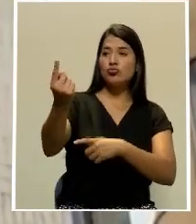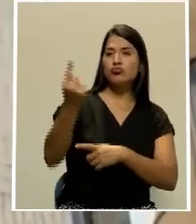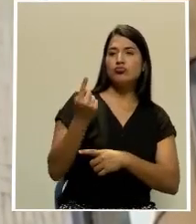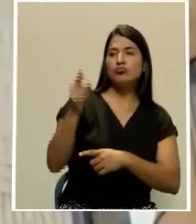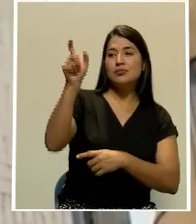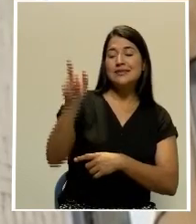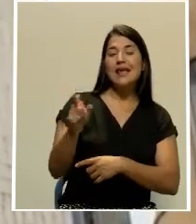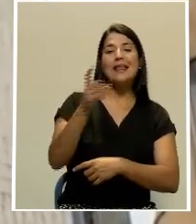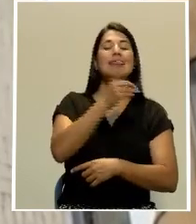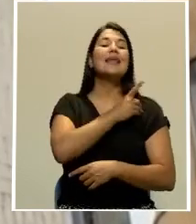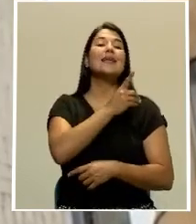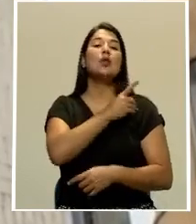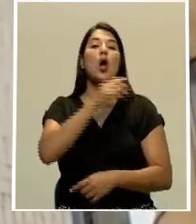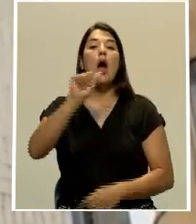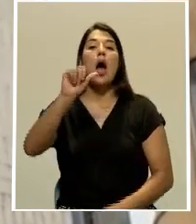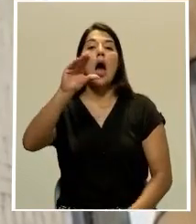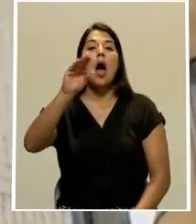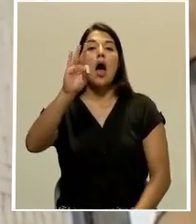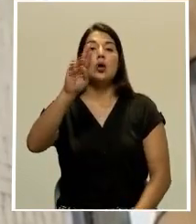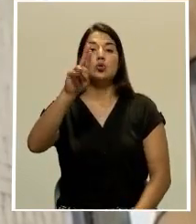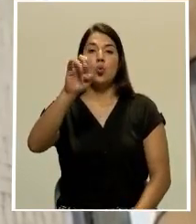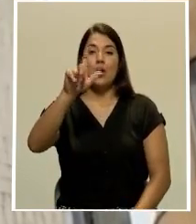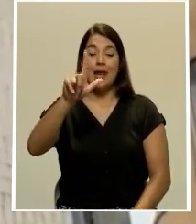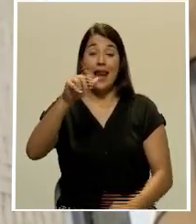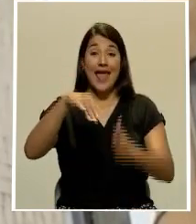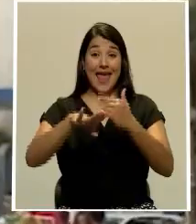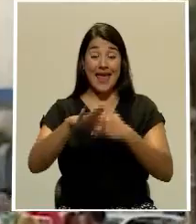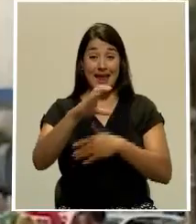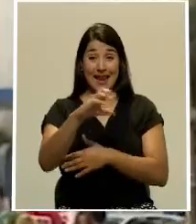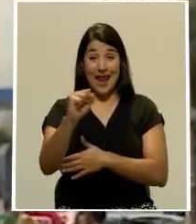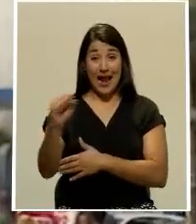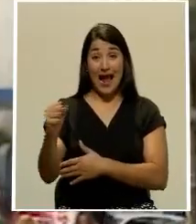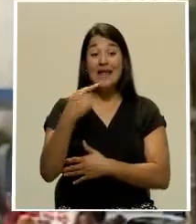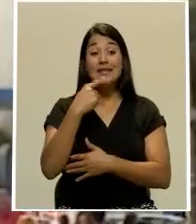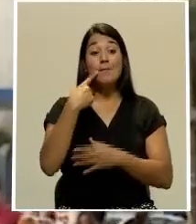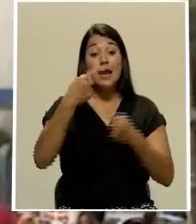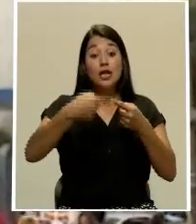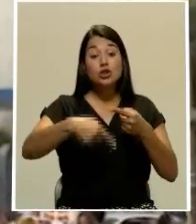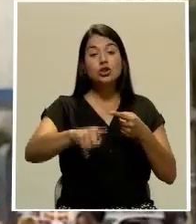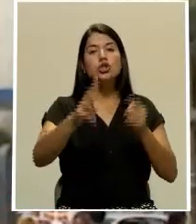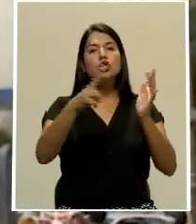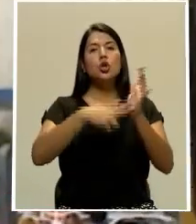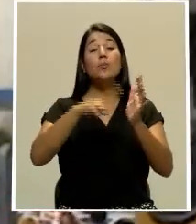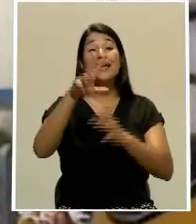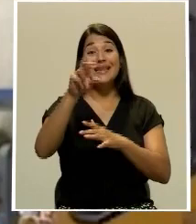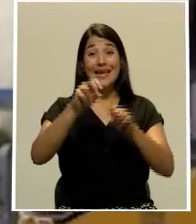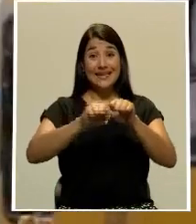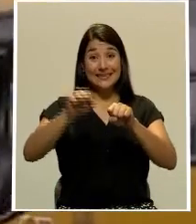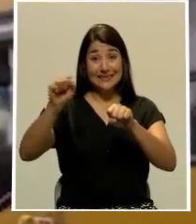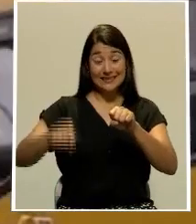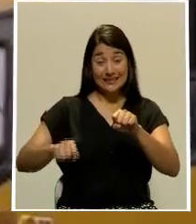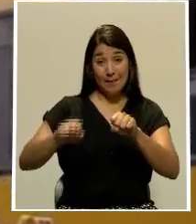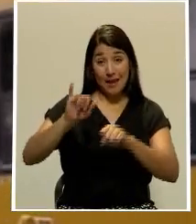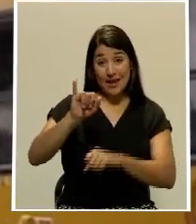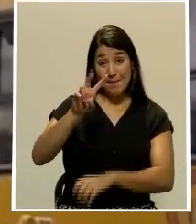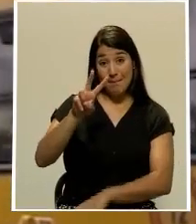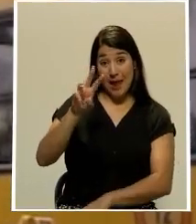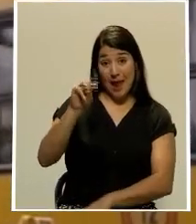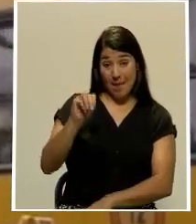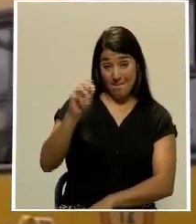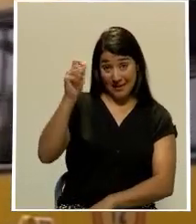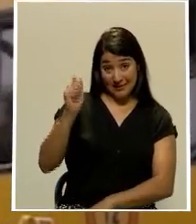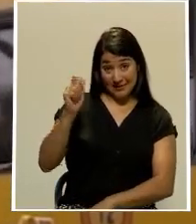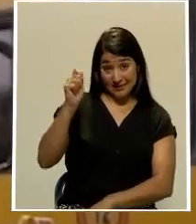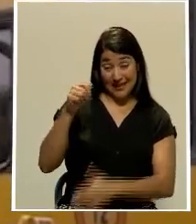la Caja Luis Guillermo López quien aseguró que para el año 2030 el régimen de invalidez, vejez y muerte de la